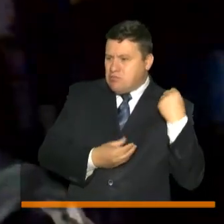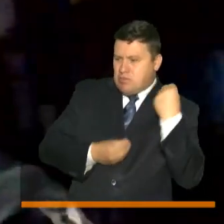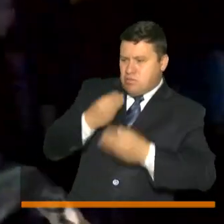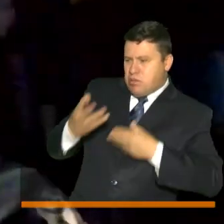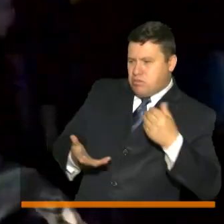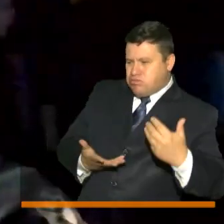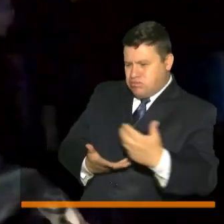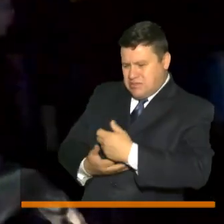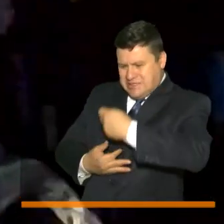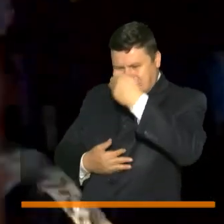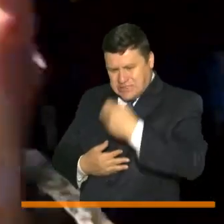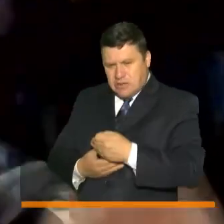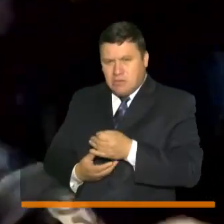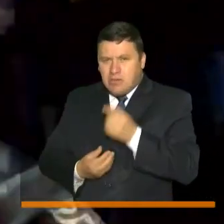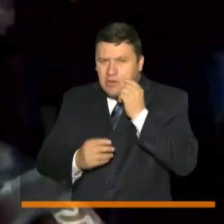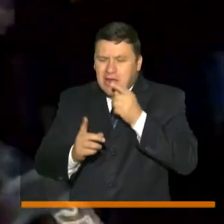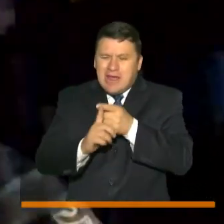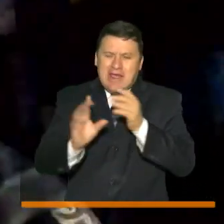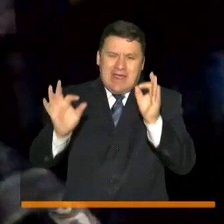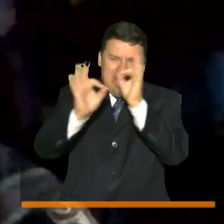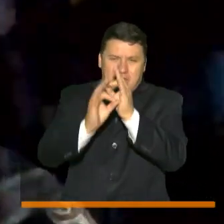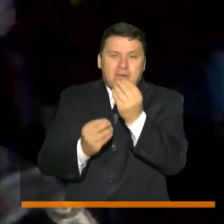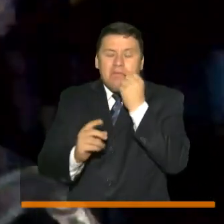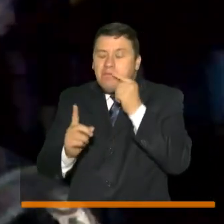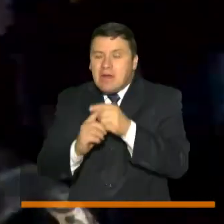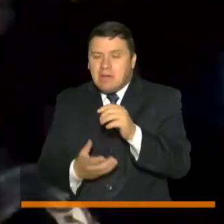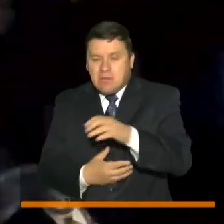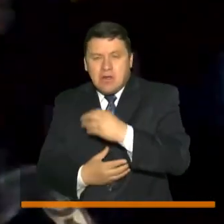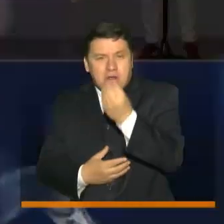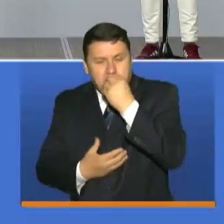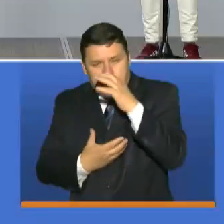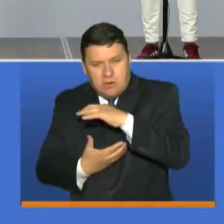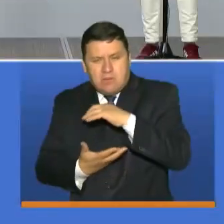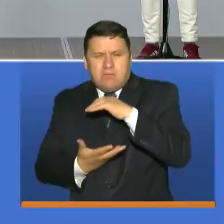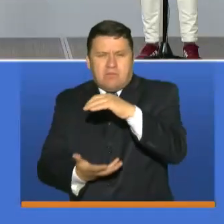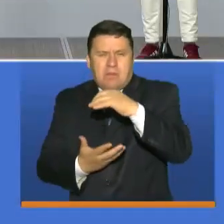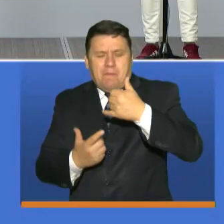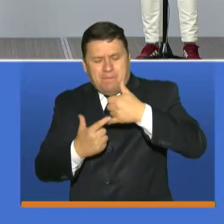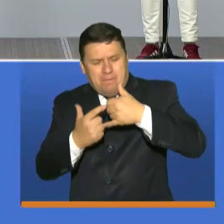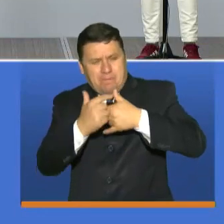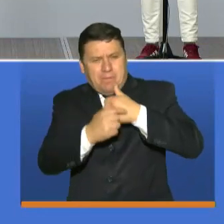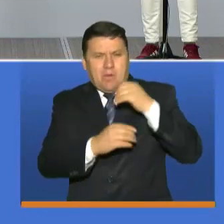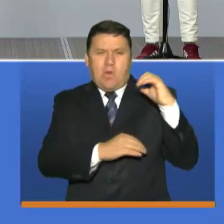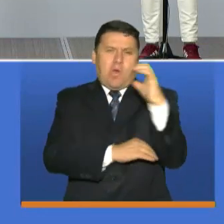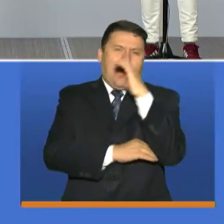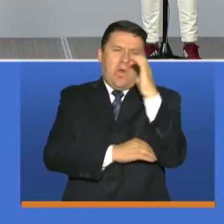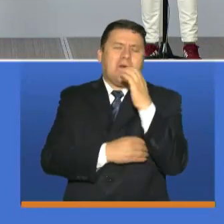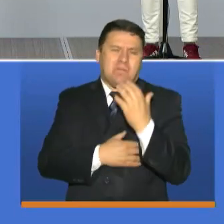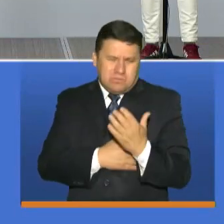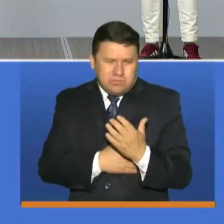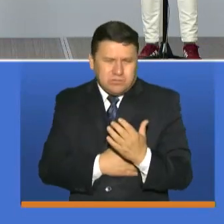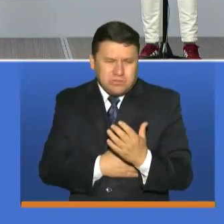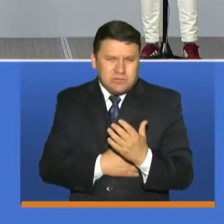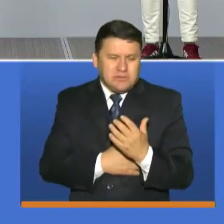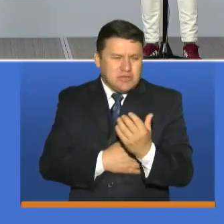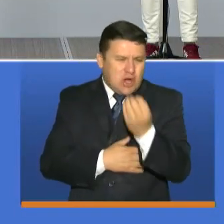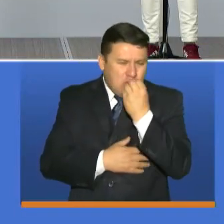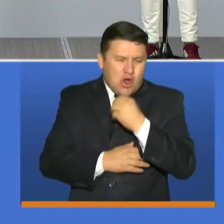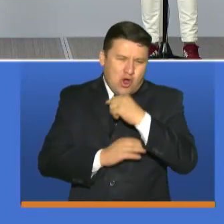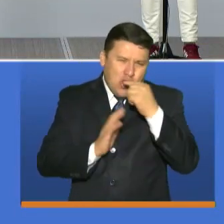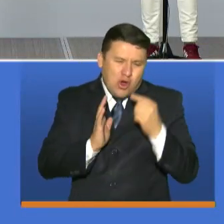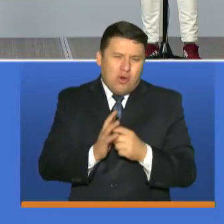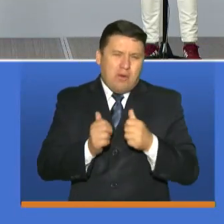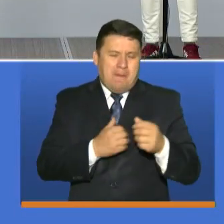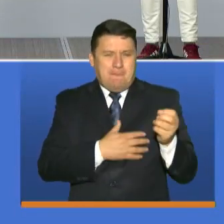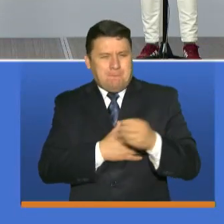que sea enfocado en alimentos es decir que podamos llegar a rincones colombianos con alimentación